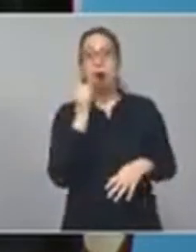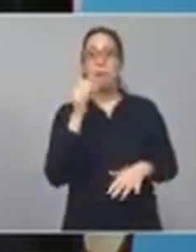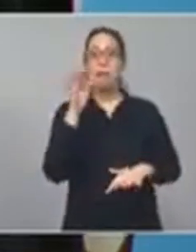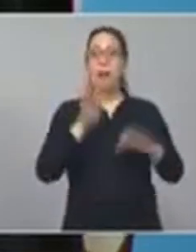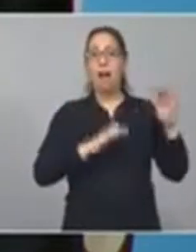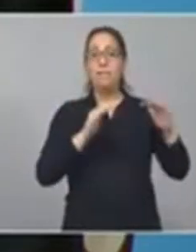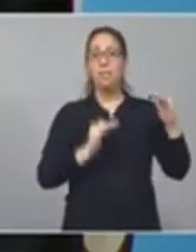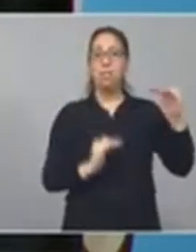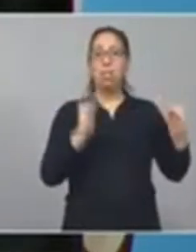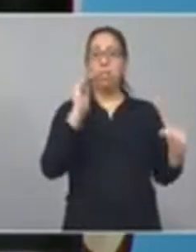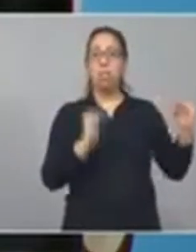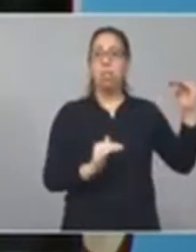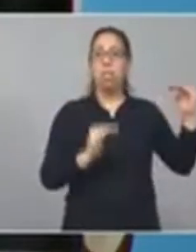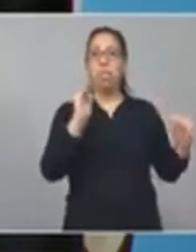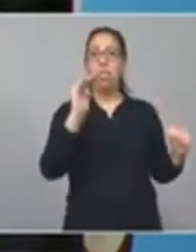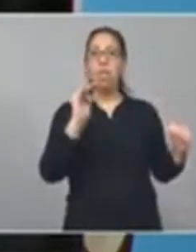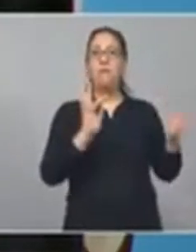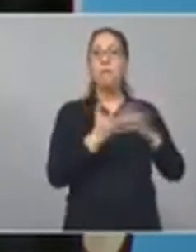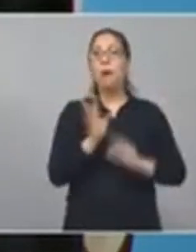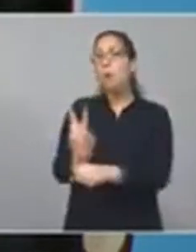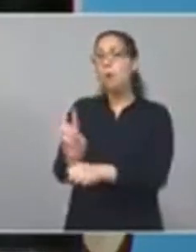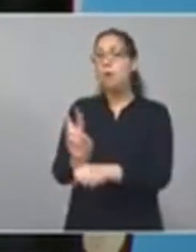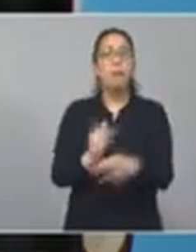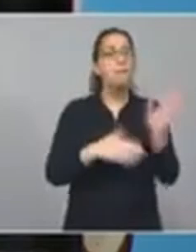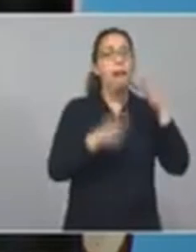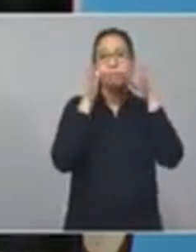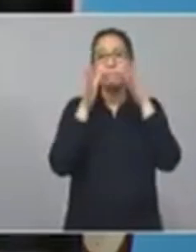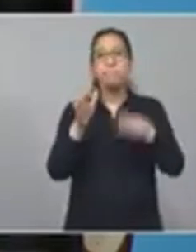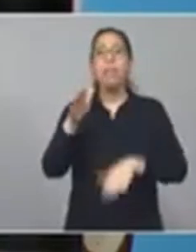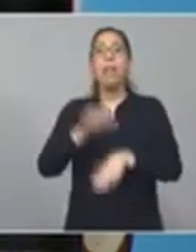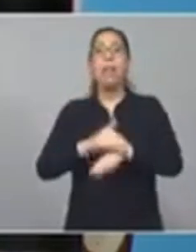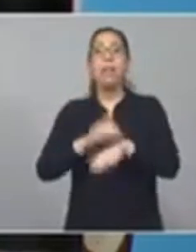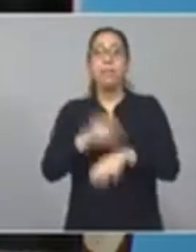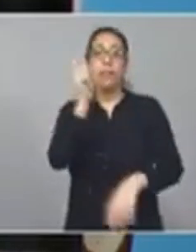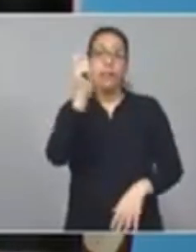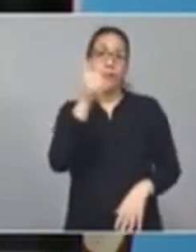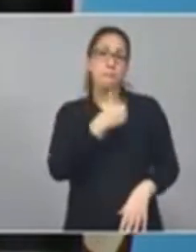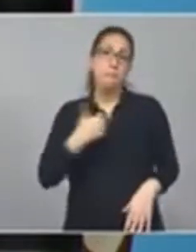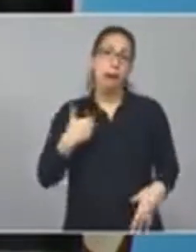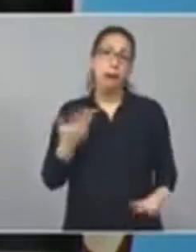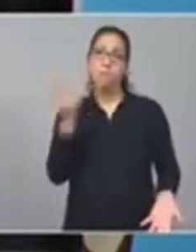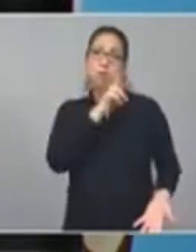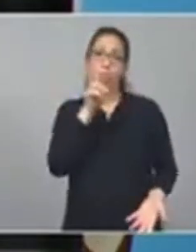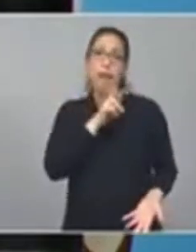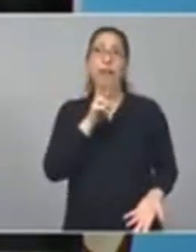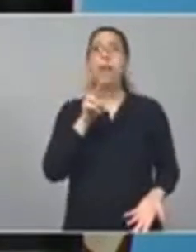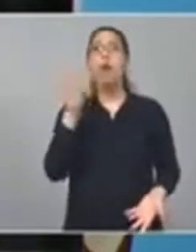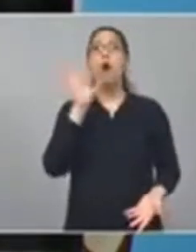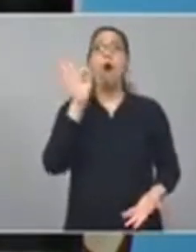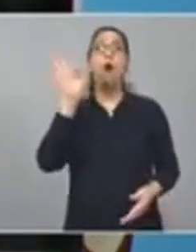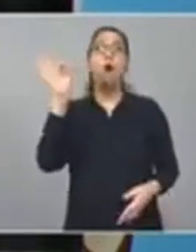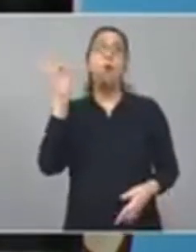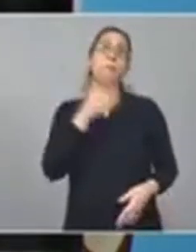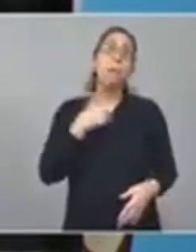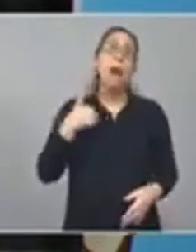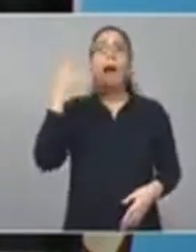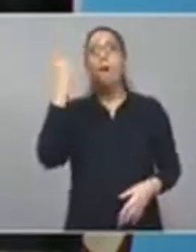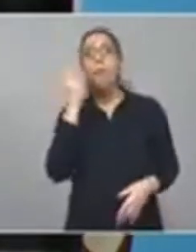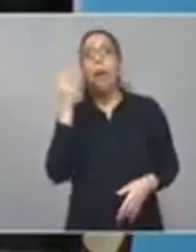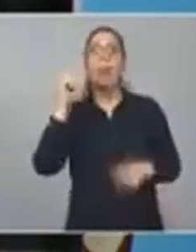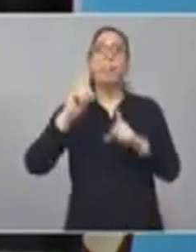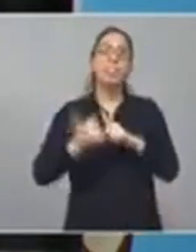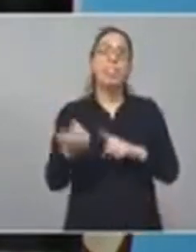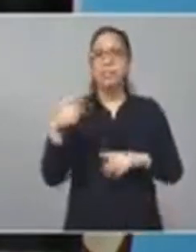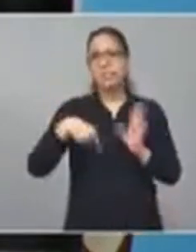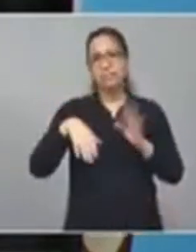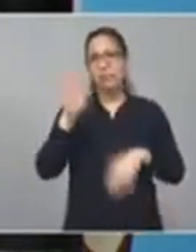caen mayormente en las mujeres, en las madres, en alguna abuela, en la tía. Y entonces hoy